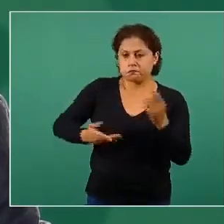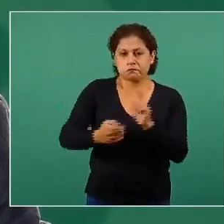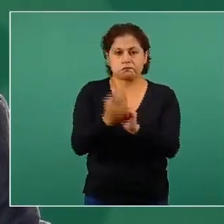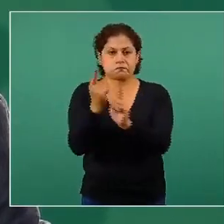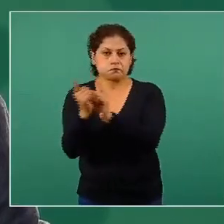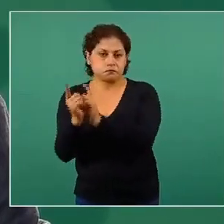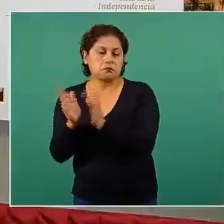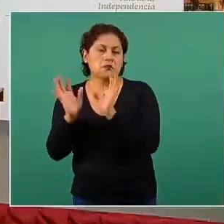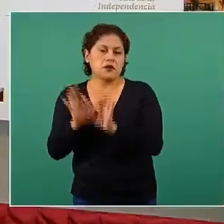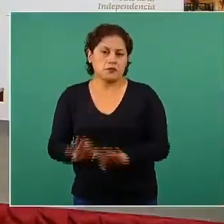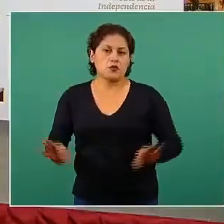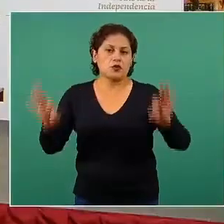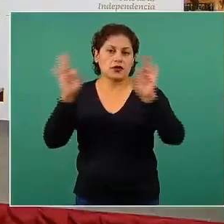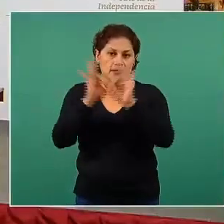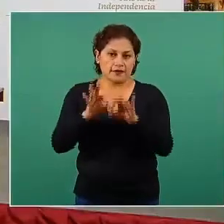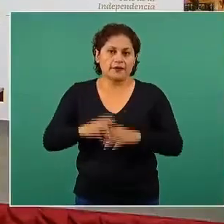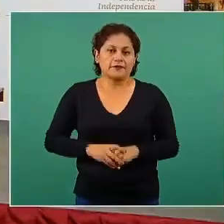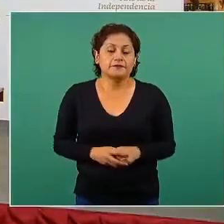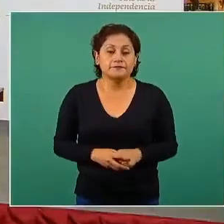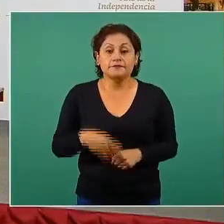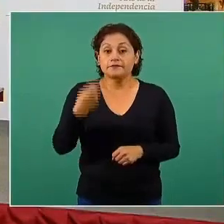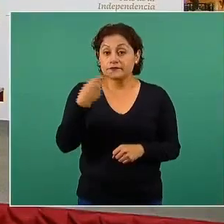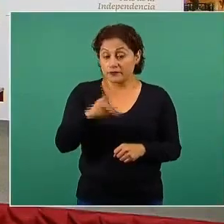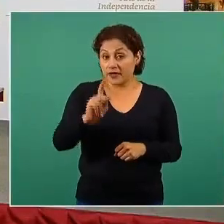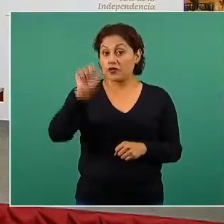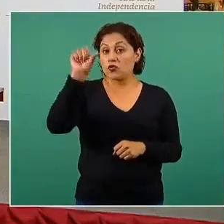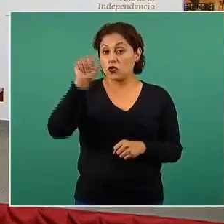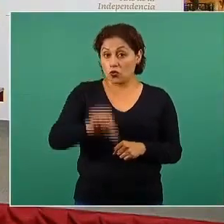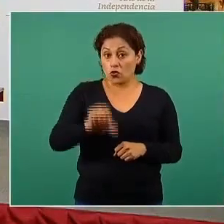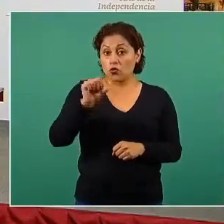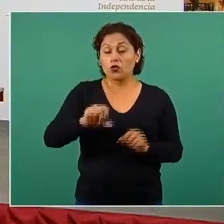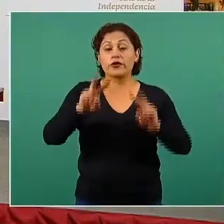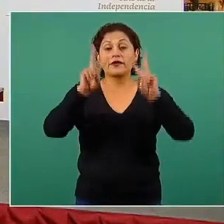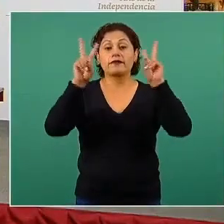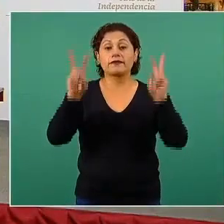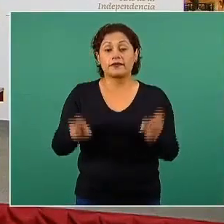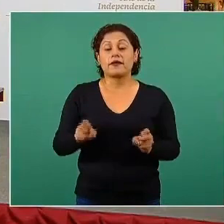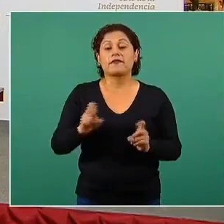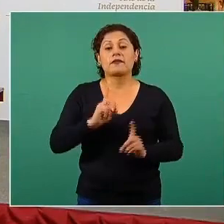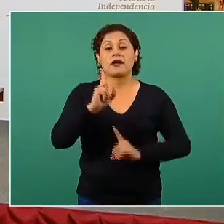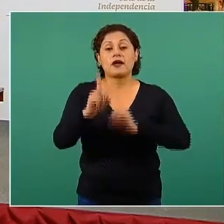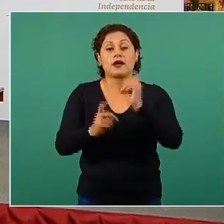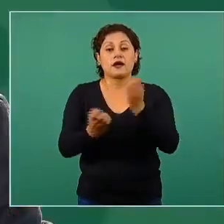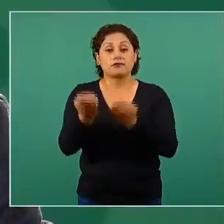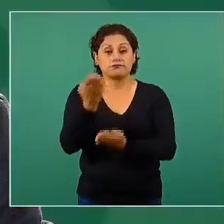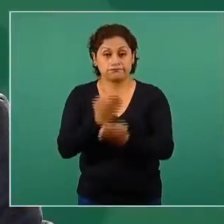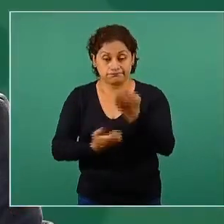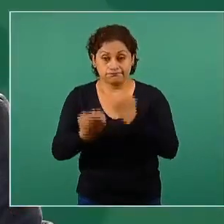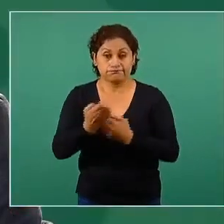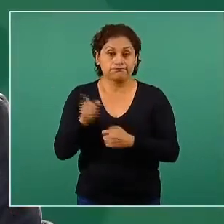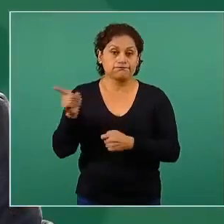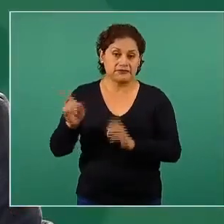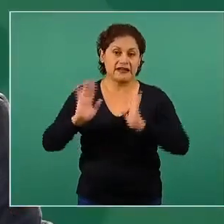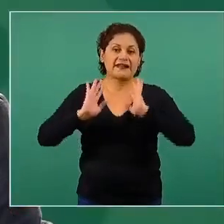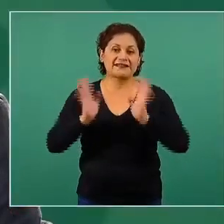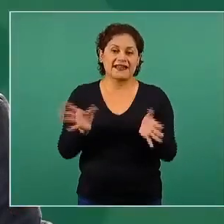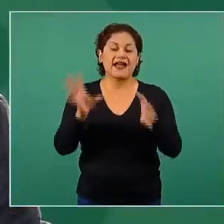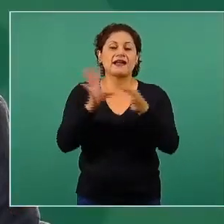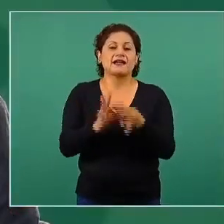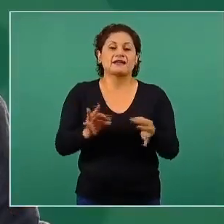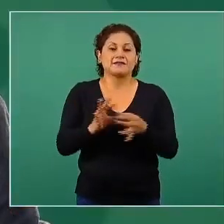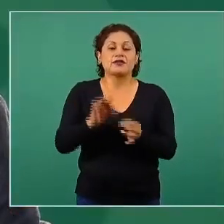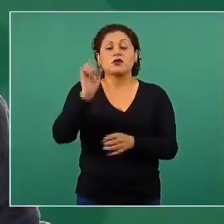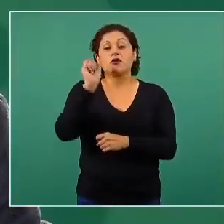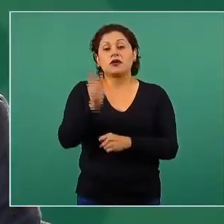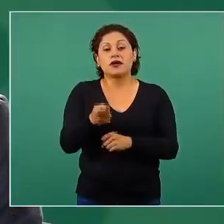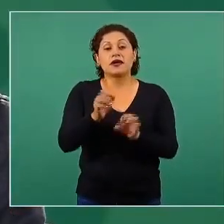productivos. Pero hoy en especial, el tema de actividad física, la doctora Jauregui ya nos ha dejado en claro la importancia